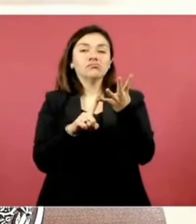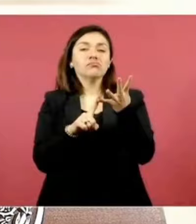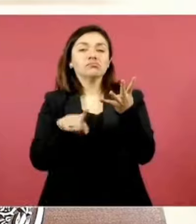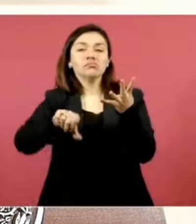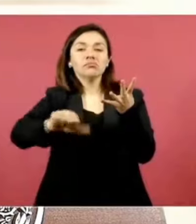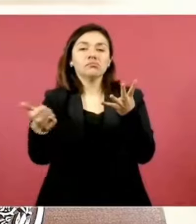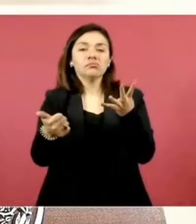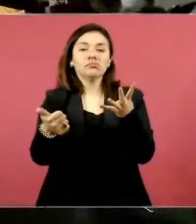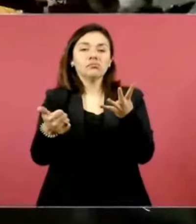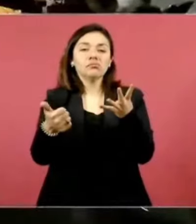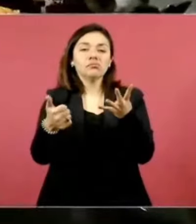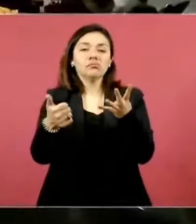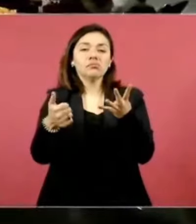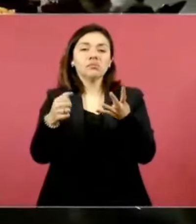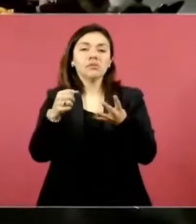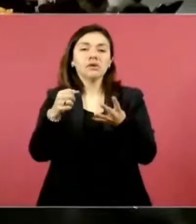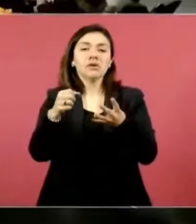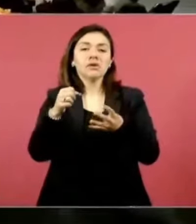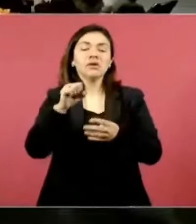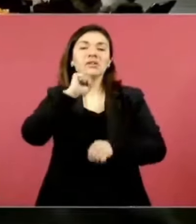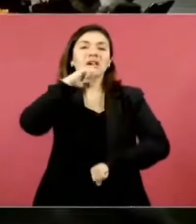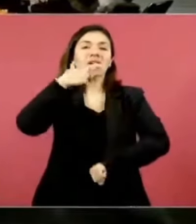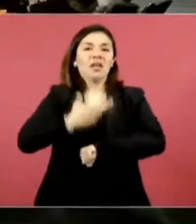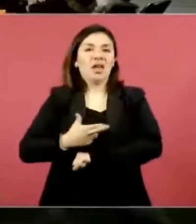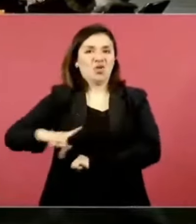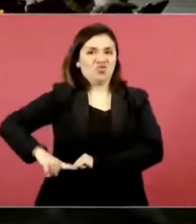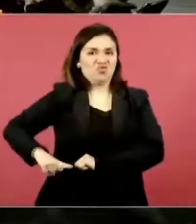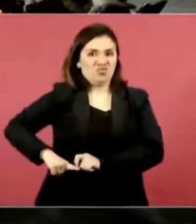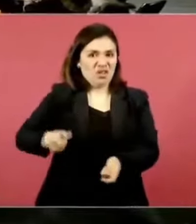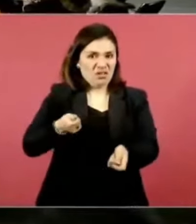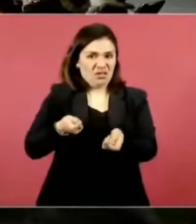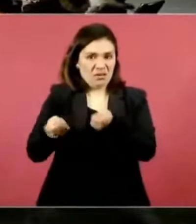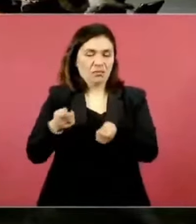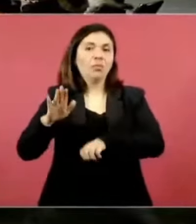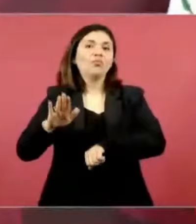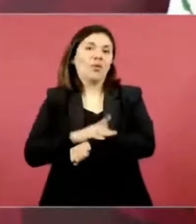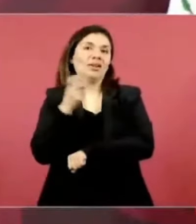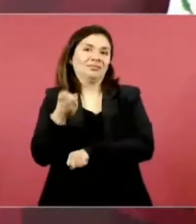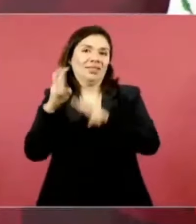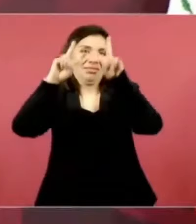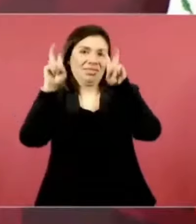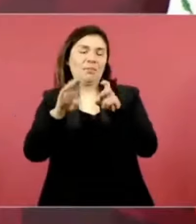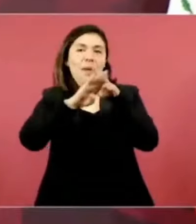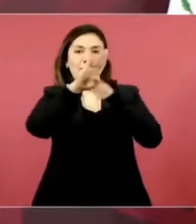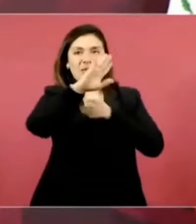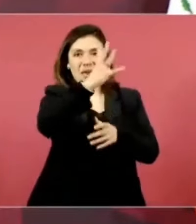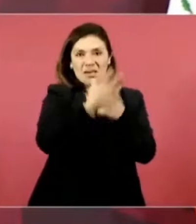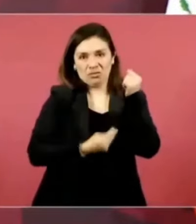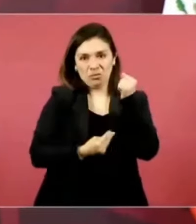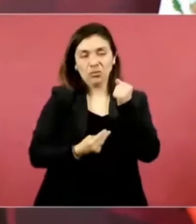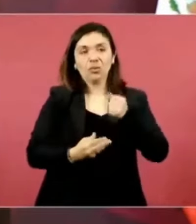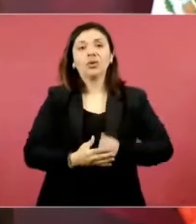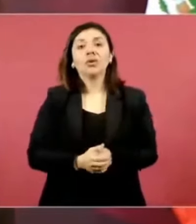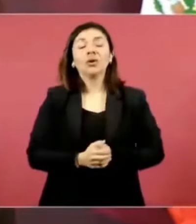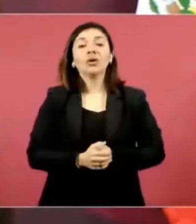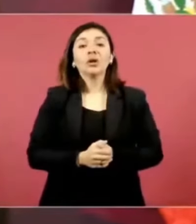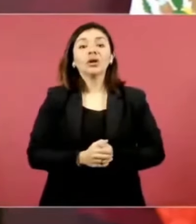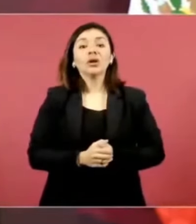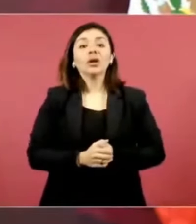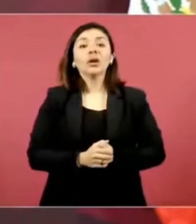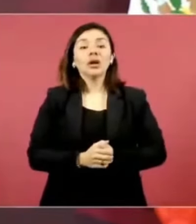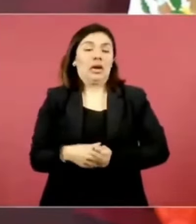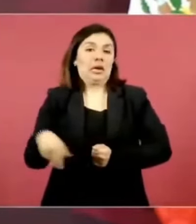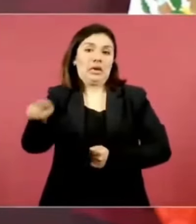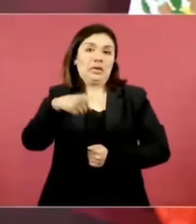la secretaria de gobernación por lo que tiene que ver con migración y ellos